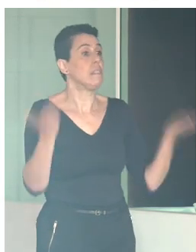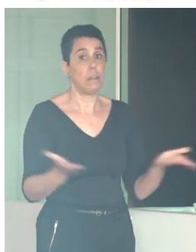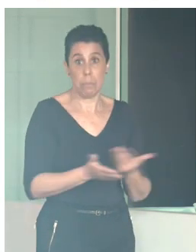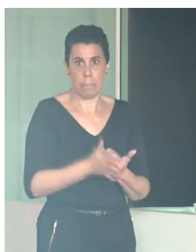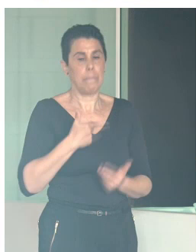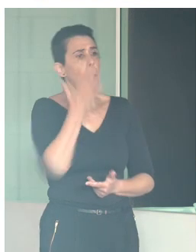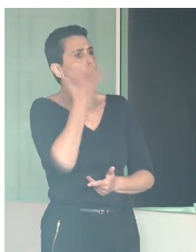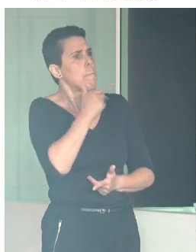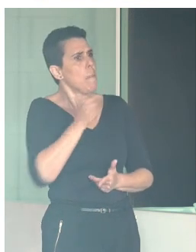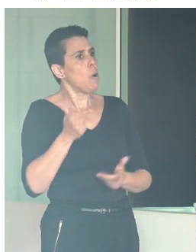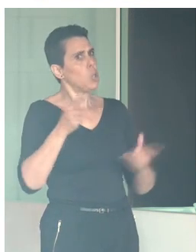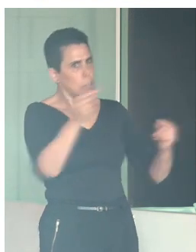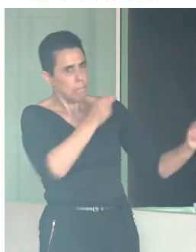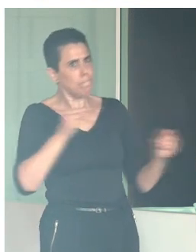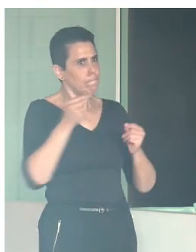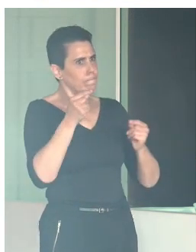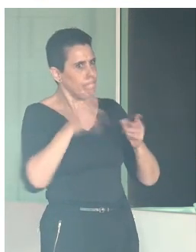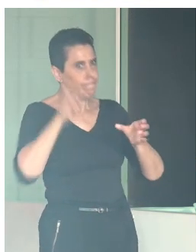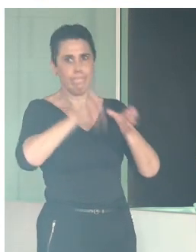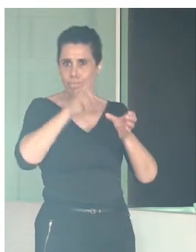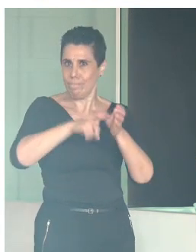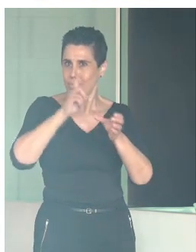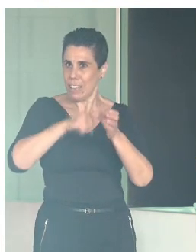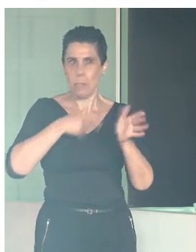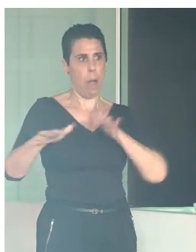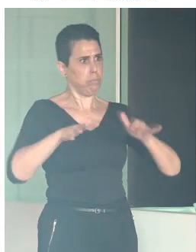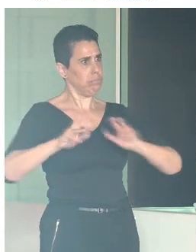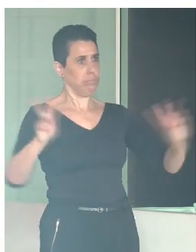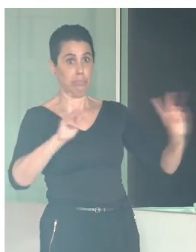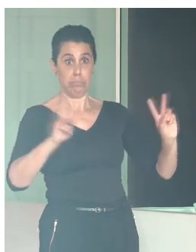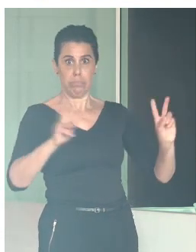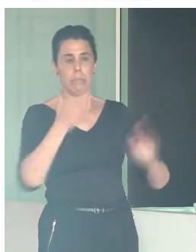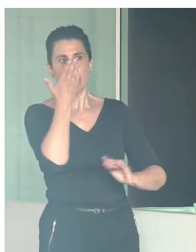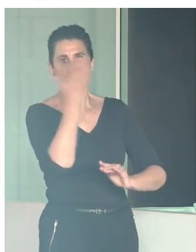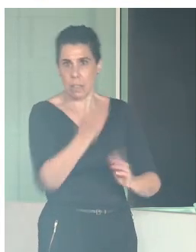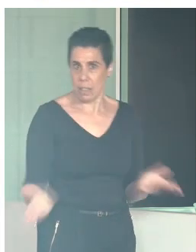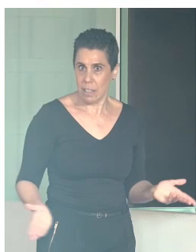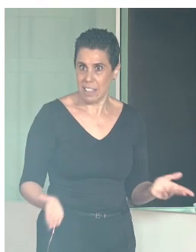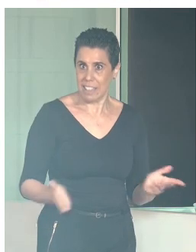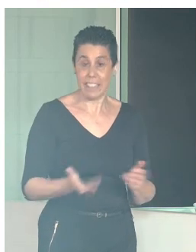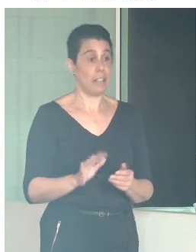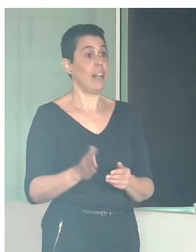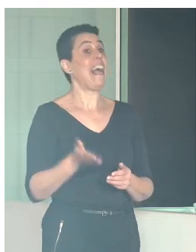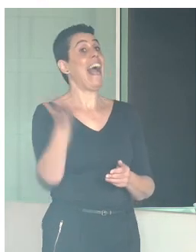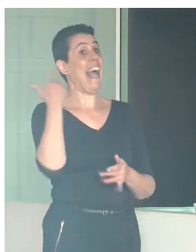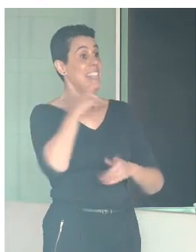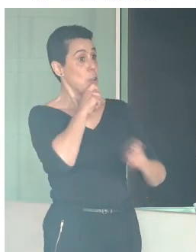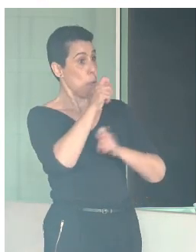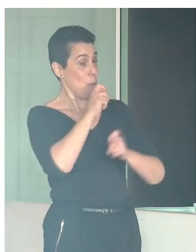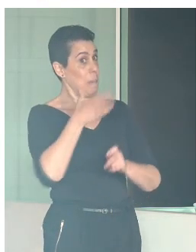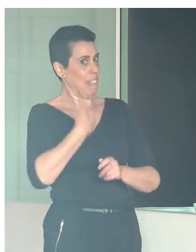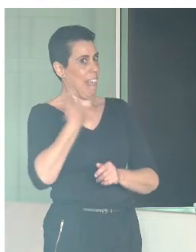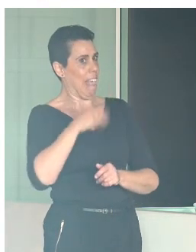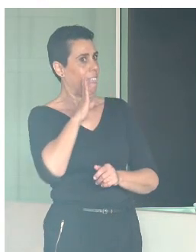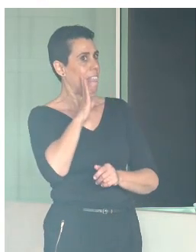una mesa muy activa, muy participativa, en el que fuerais absolutamente sinceros. Porque, como he dicho también en la rueda de prensa, no se